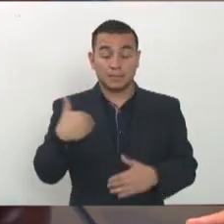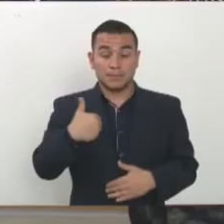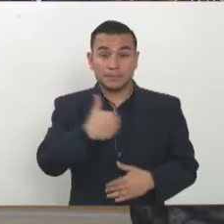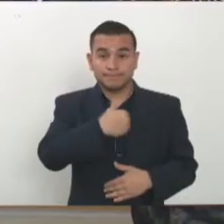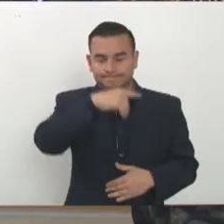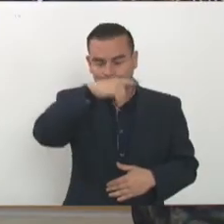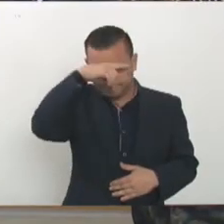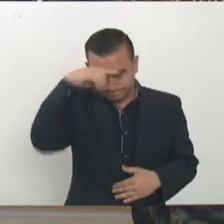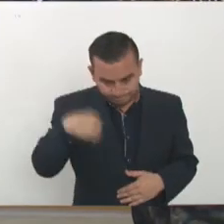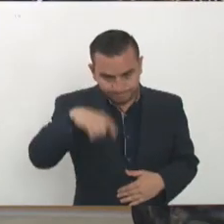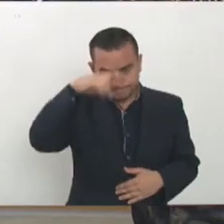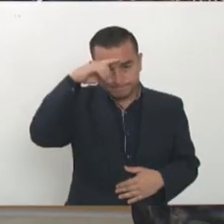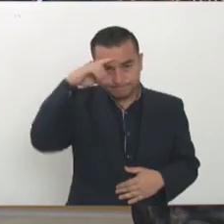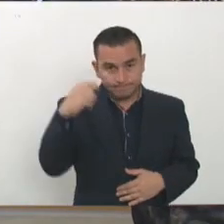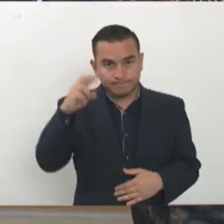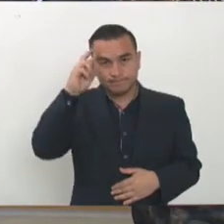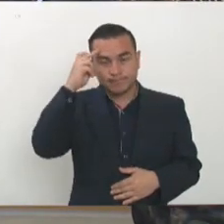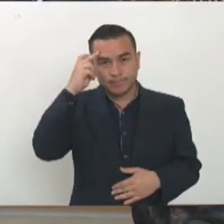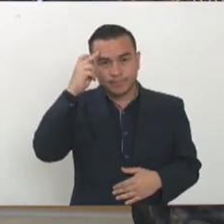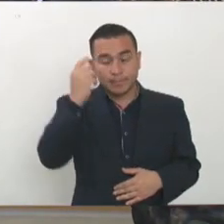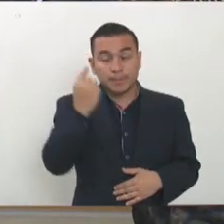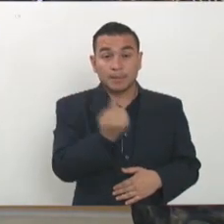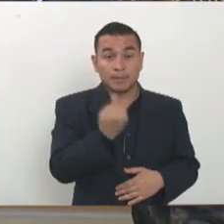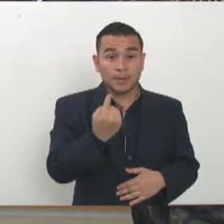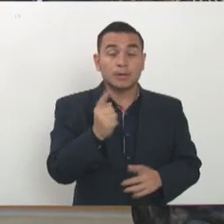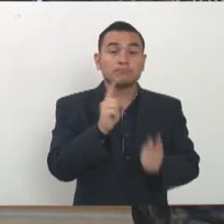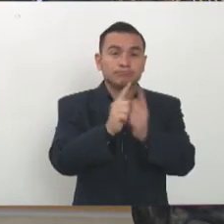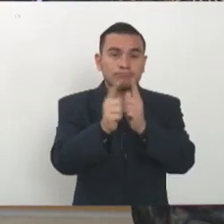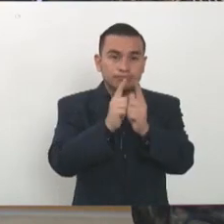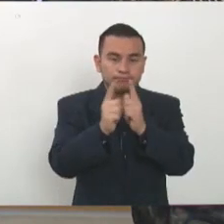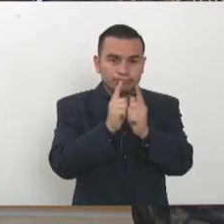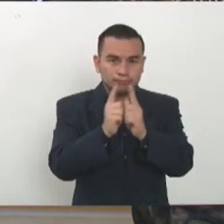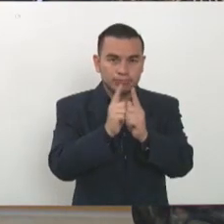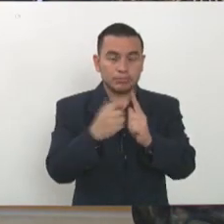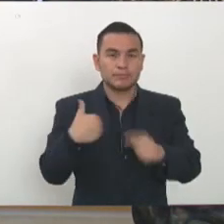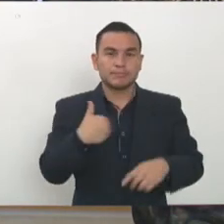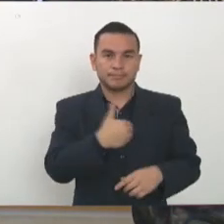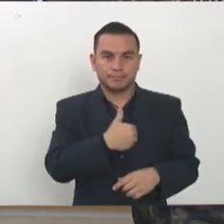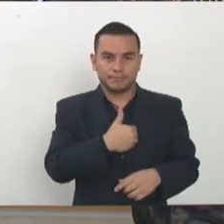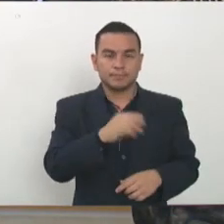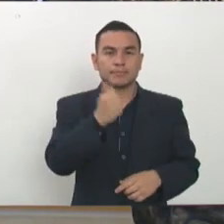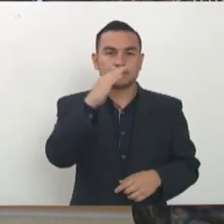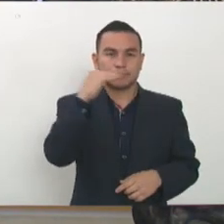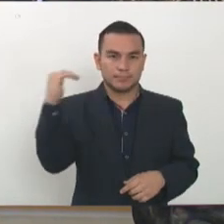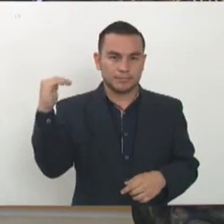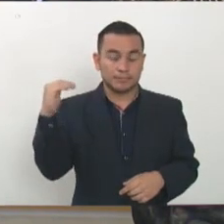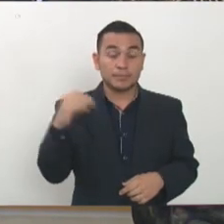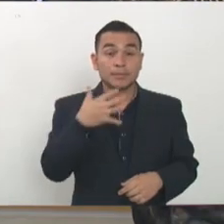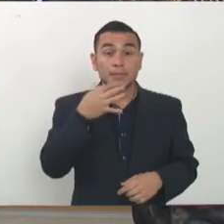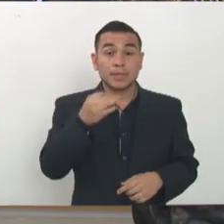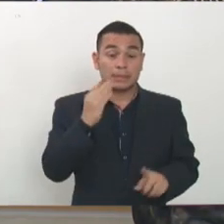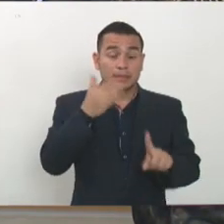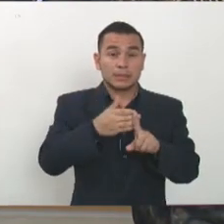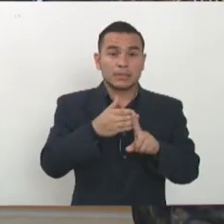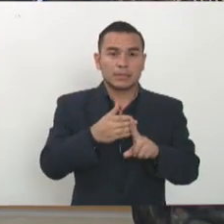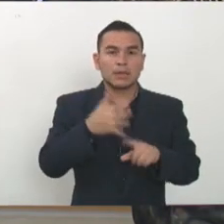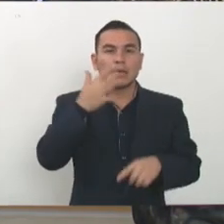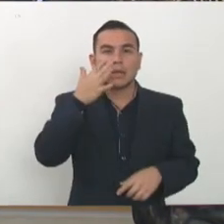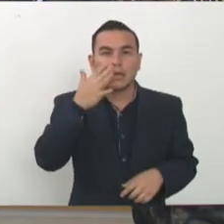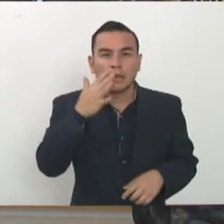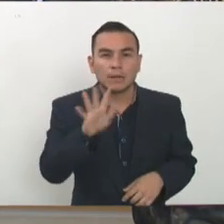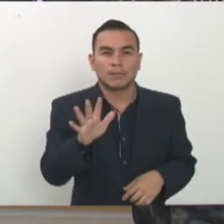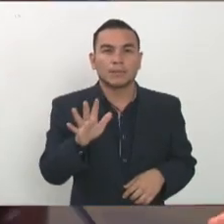Trabajo migración aduanas y todos los que han tenido que ver directamente con la crisis en el caso